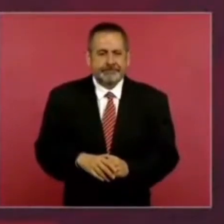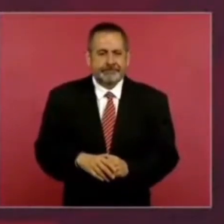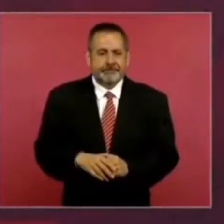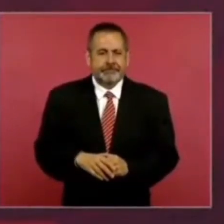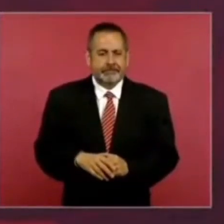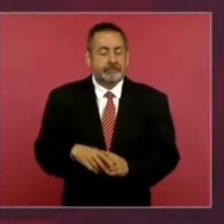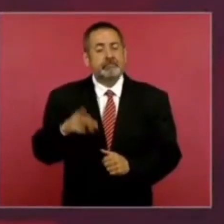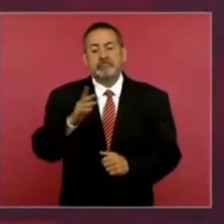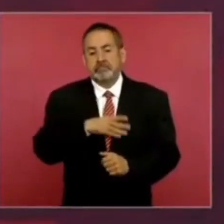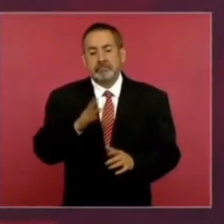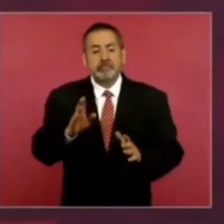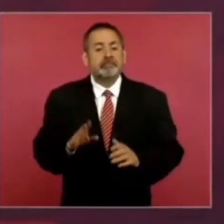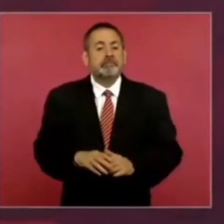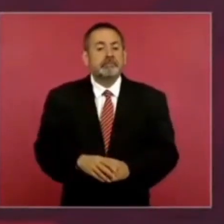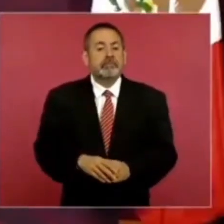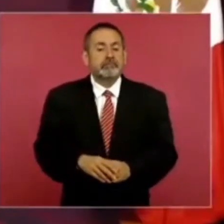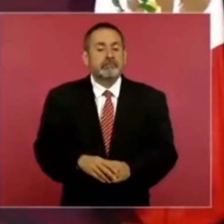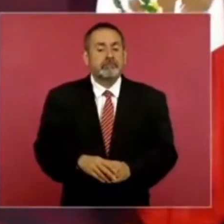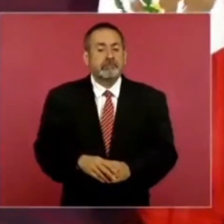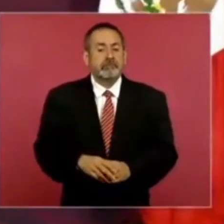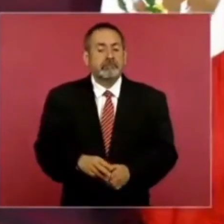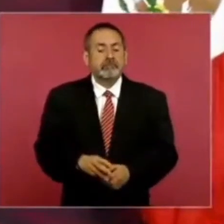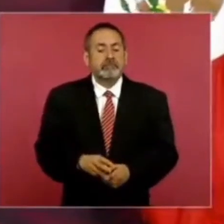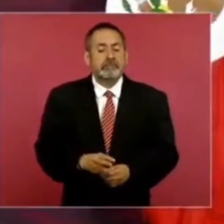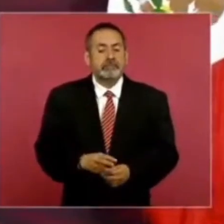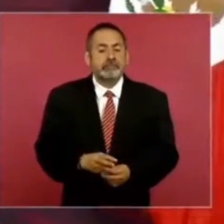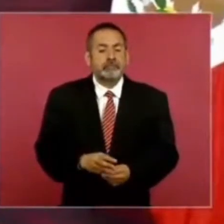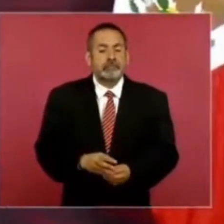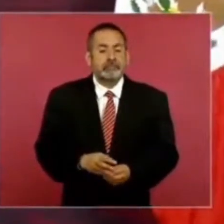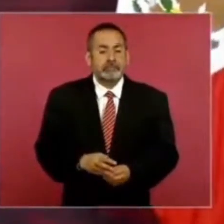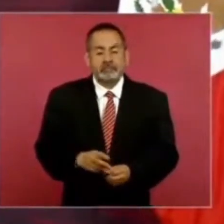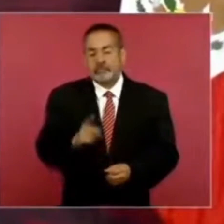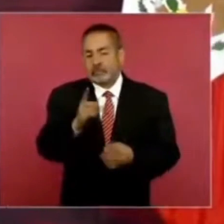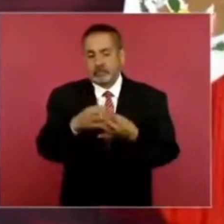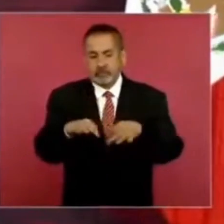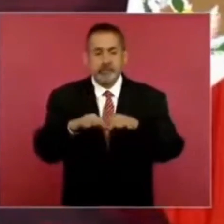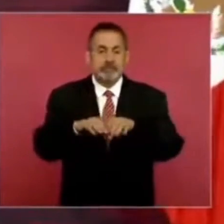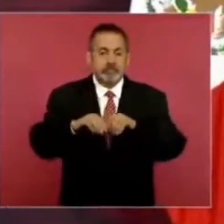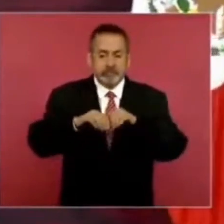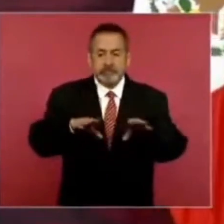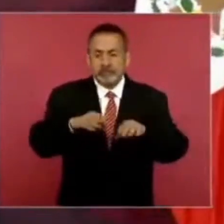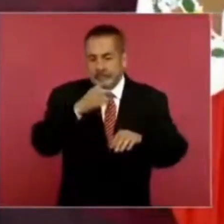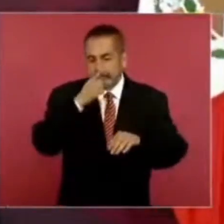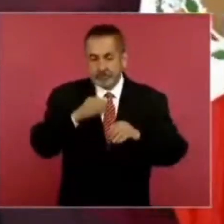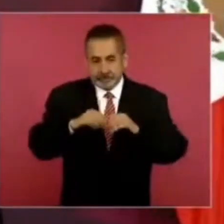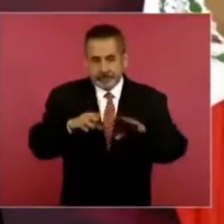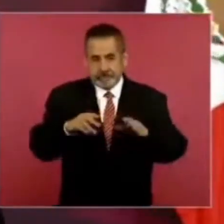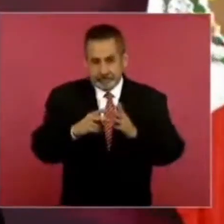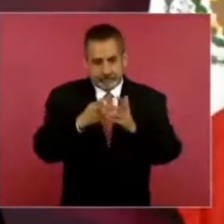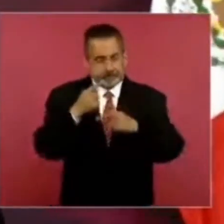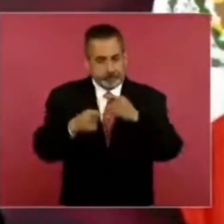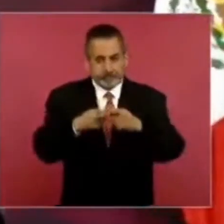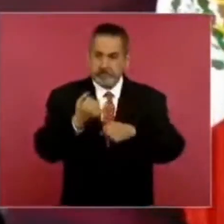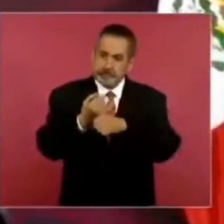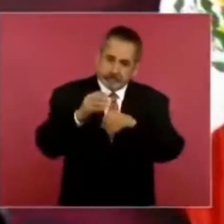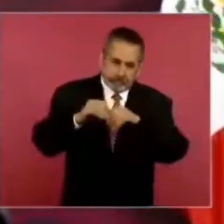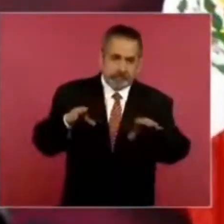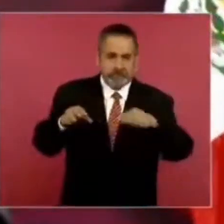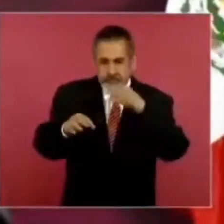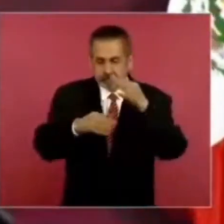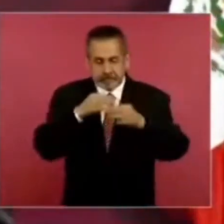Pero bueno, es importante decir, regresando, informarles